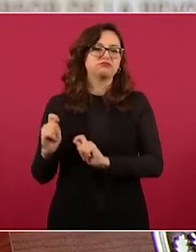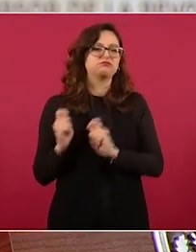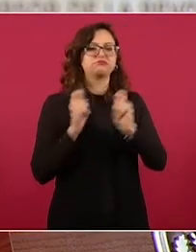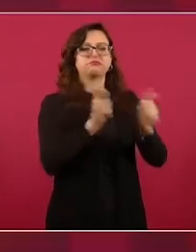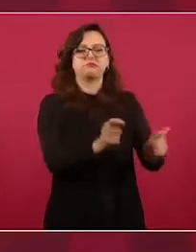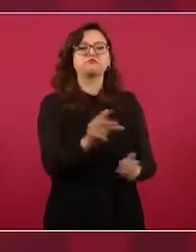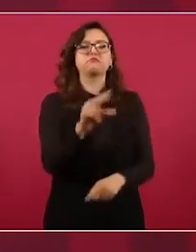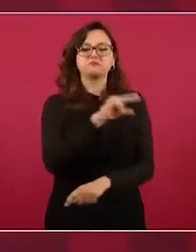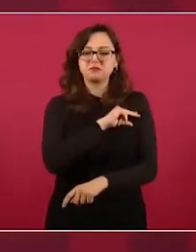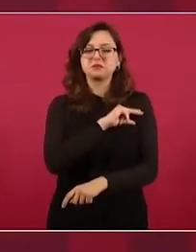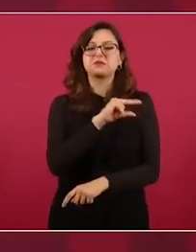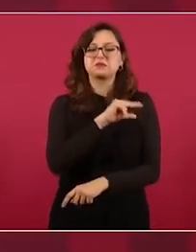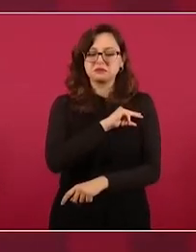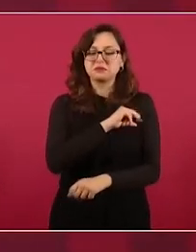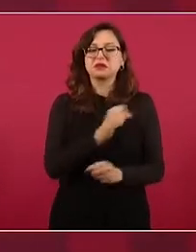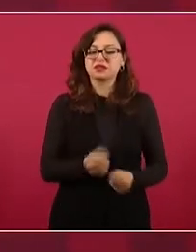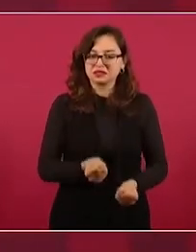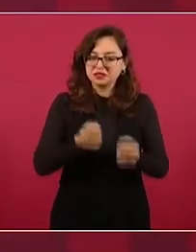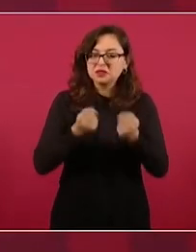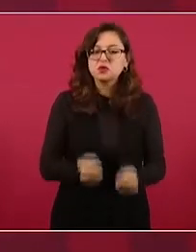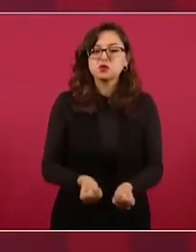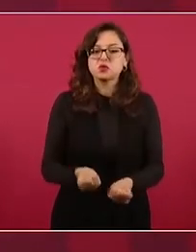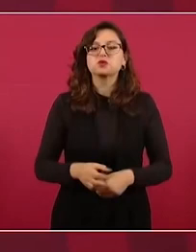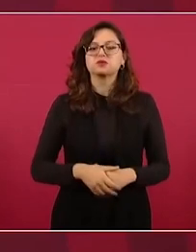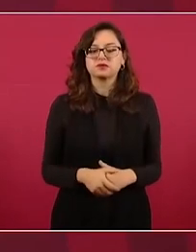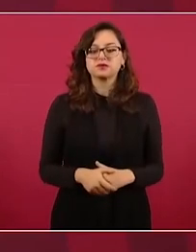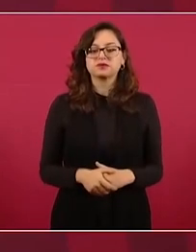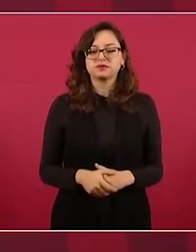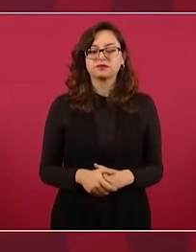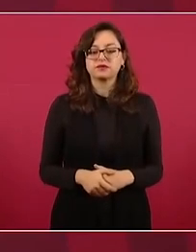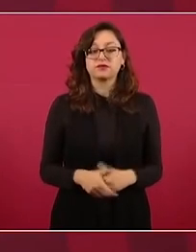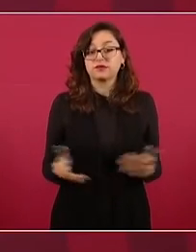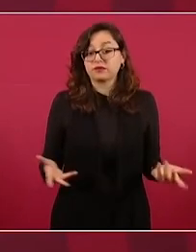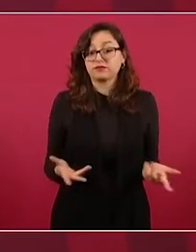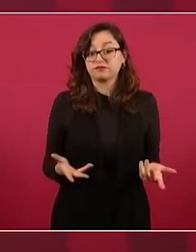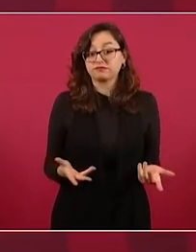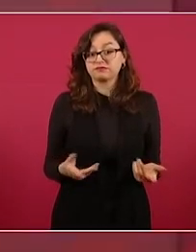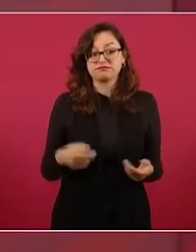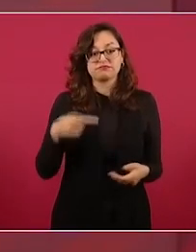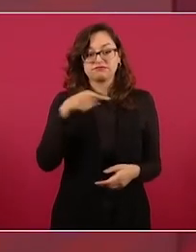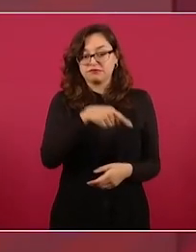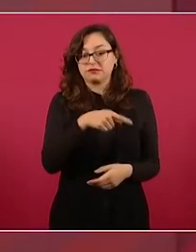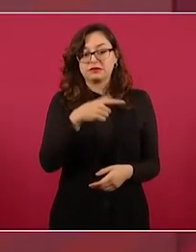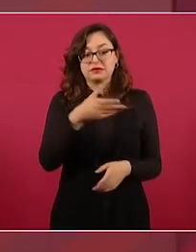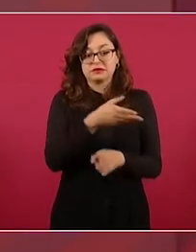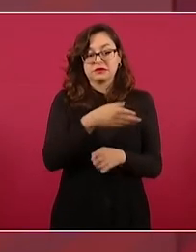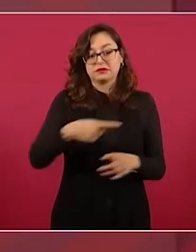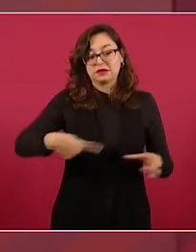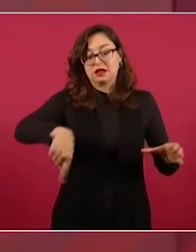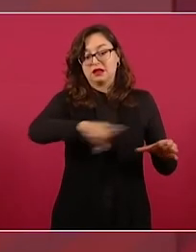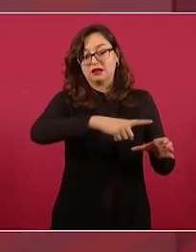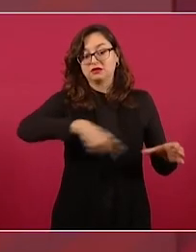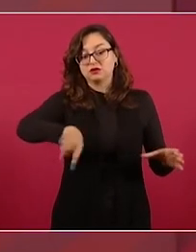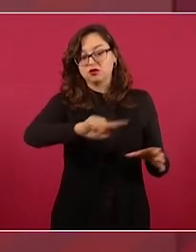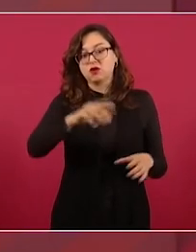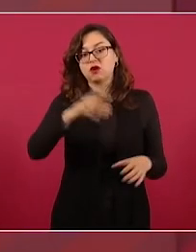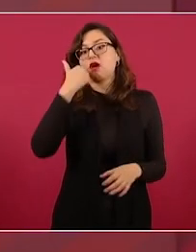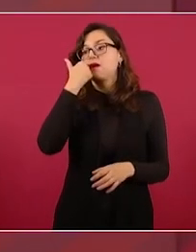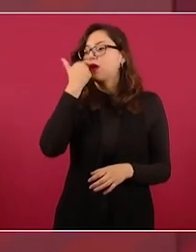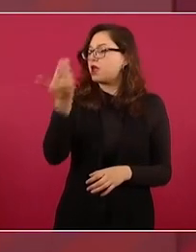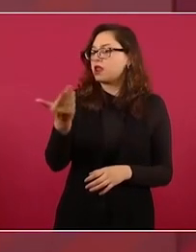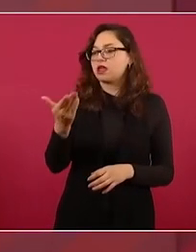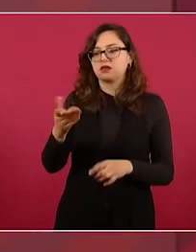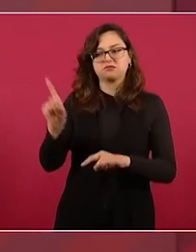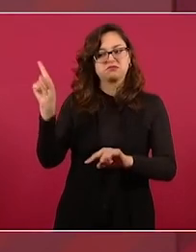Porque iban a acabar Pemex y se puede